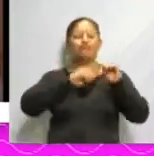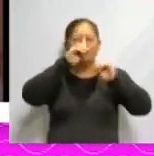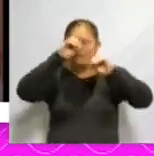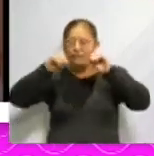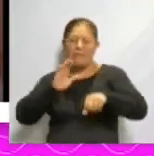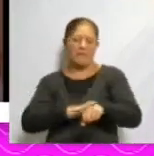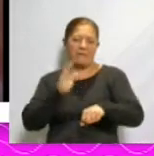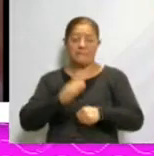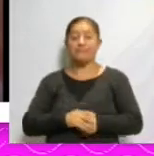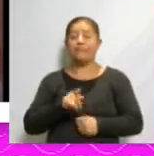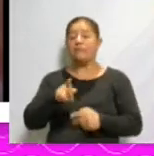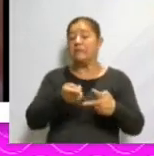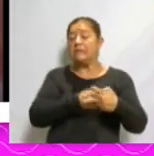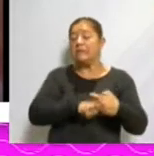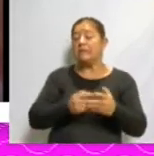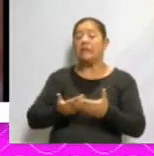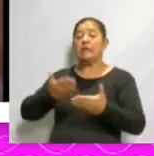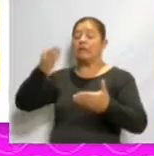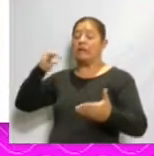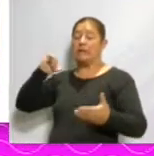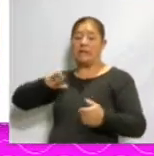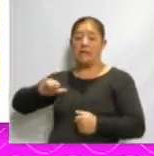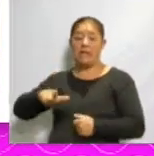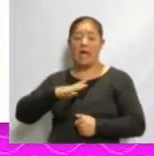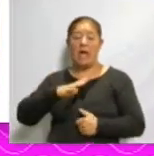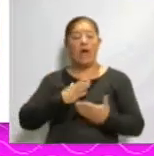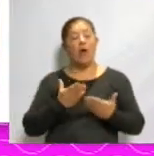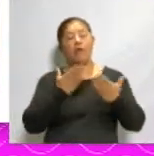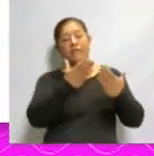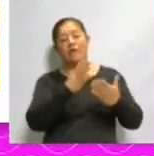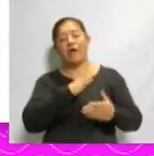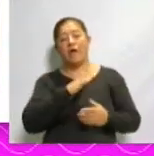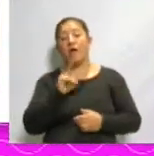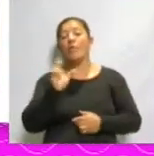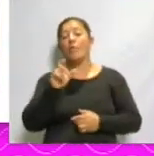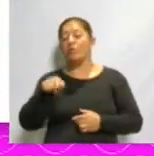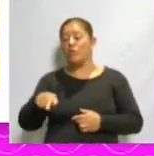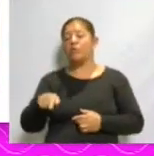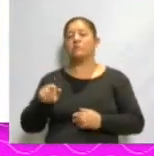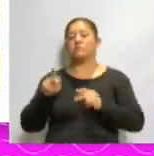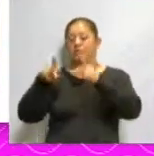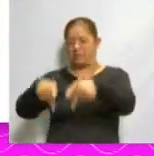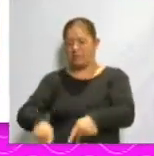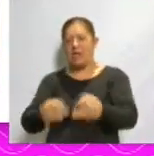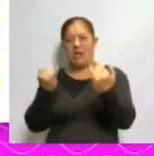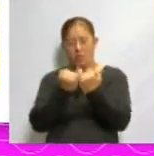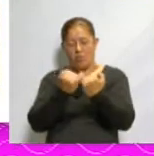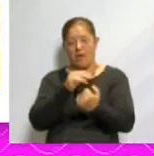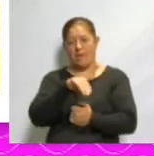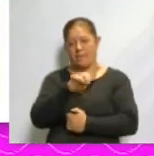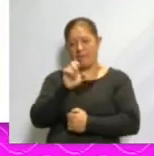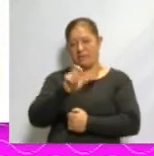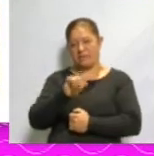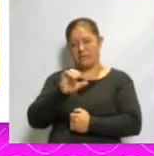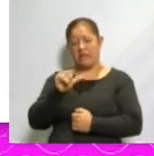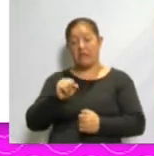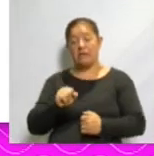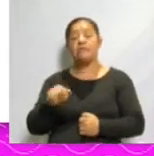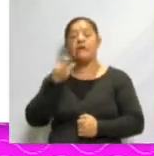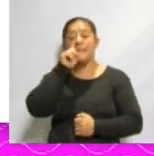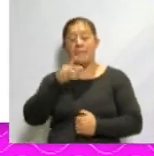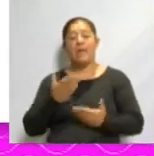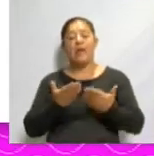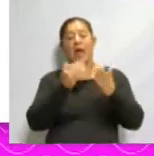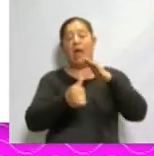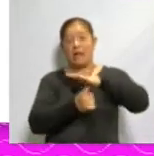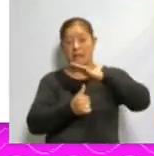Su origen tiene relación con las ofrendas que se agregaban al entierro de los mexicas, así como los altares que en la